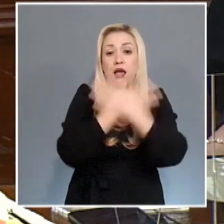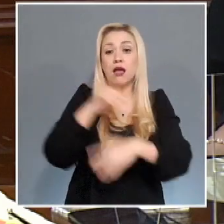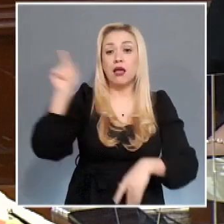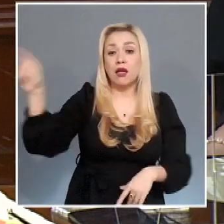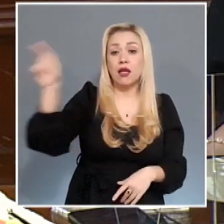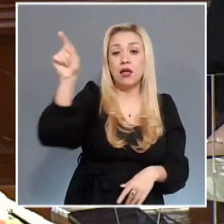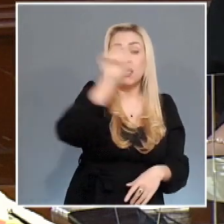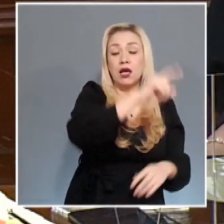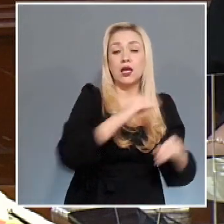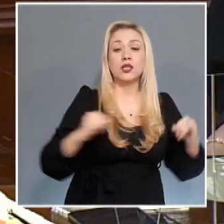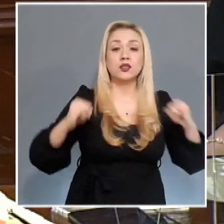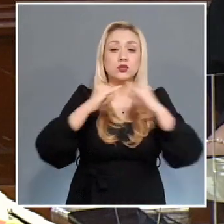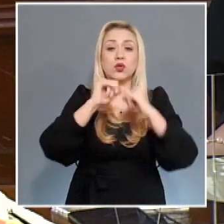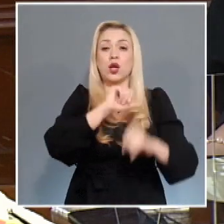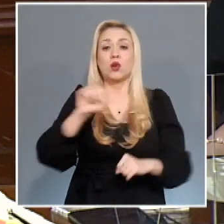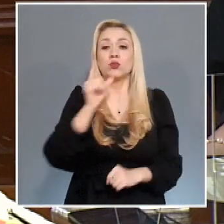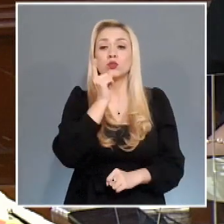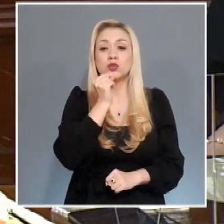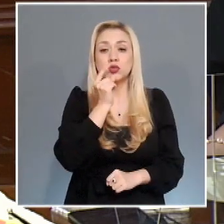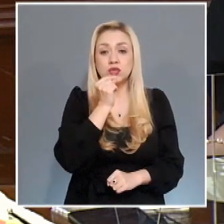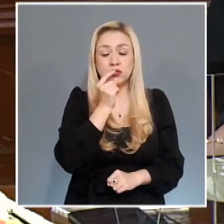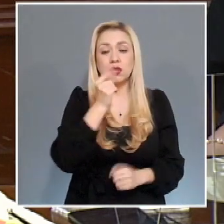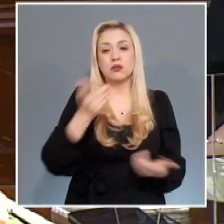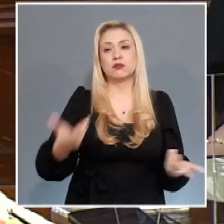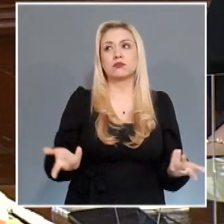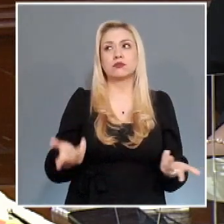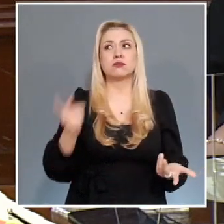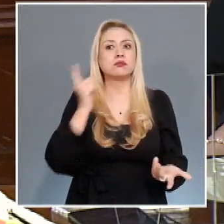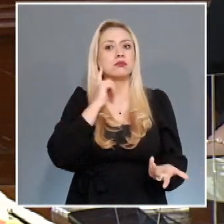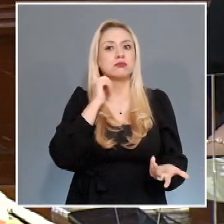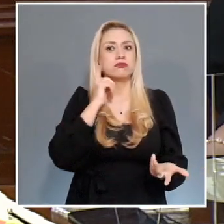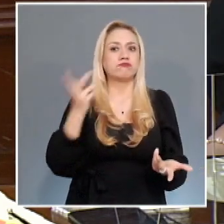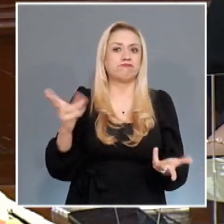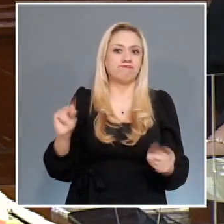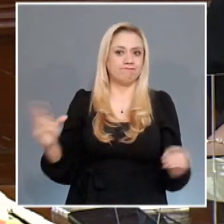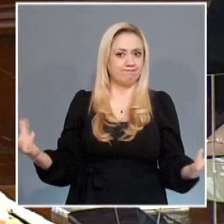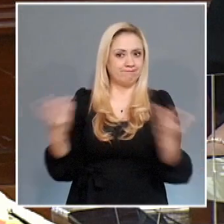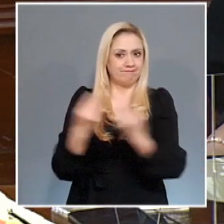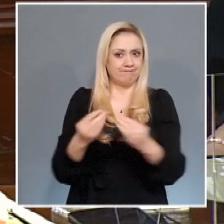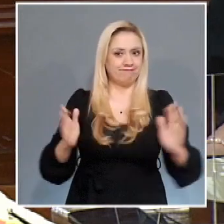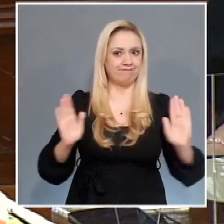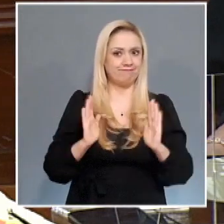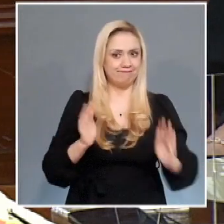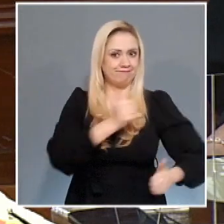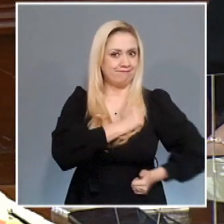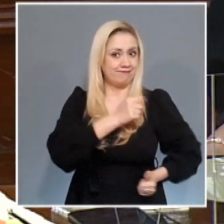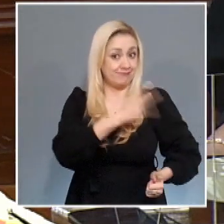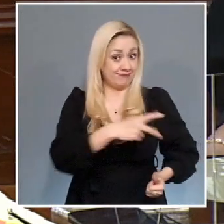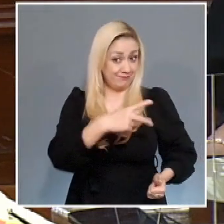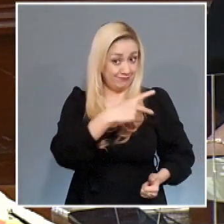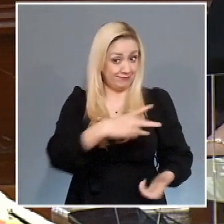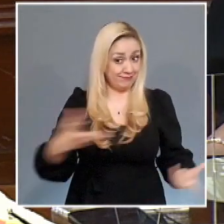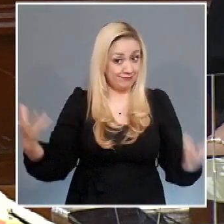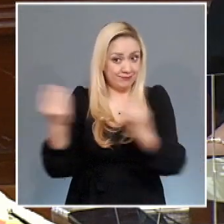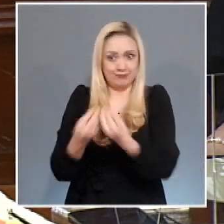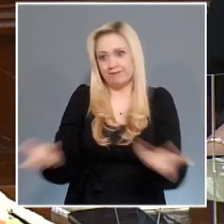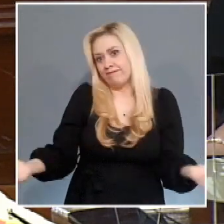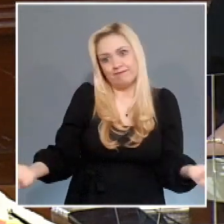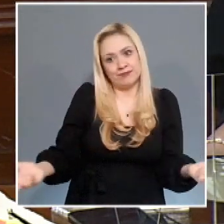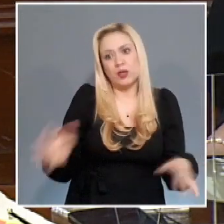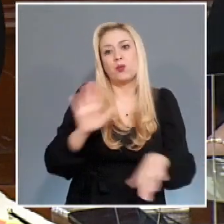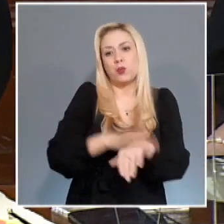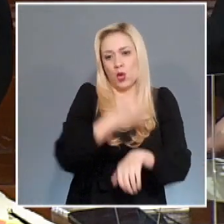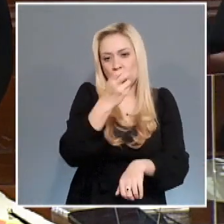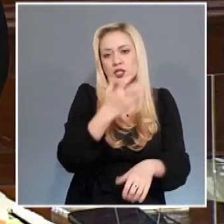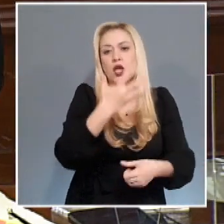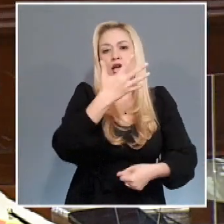seguridad pública donde no se encuentran las Fuerzas Armadas. Precisamente por eso el quinto transitorio dice,